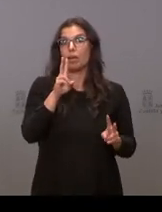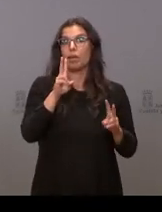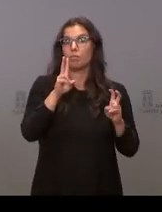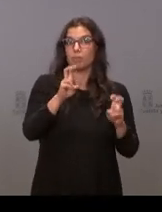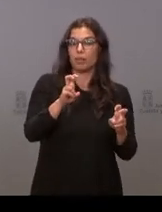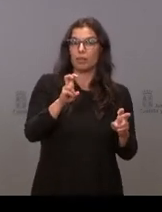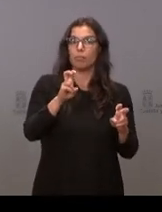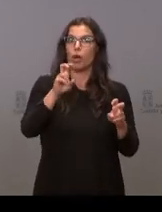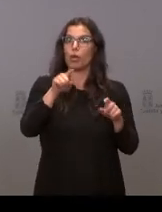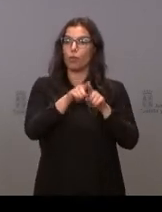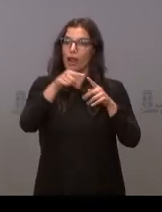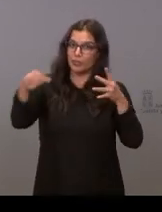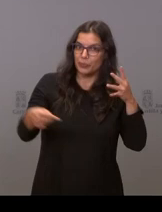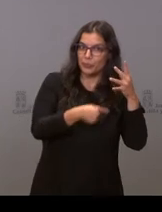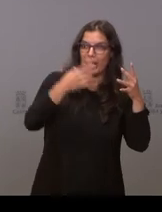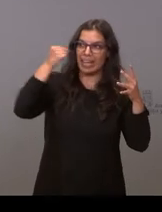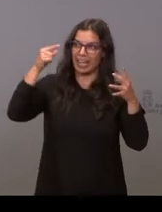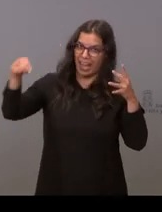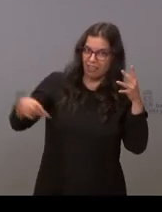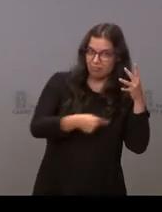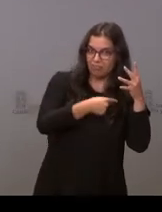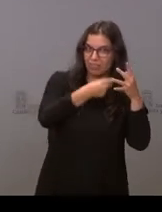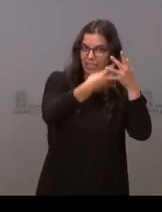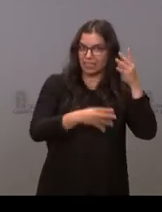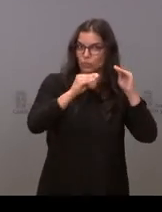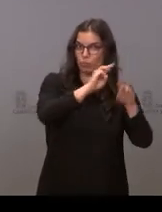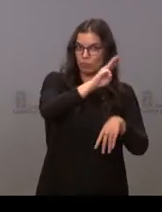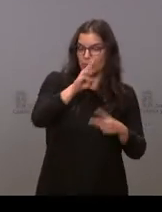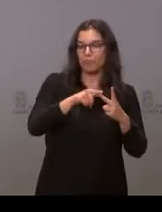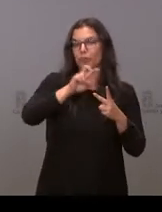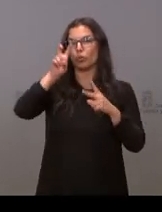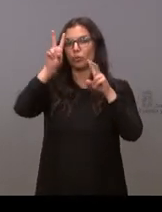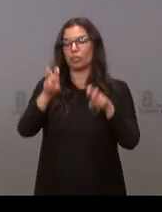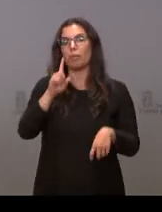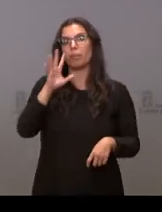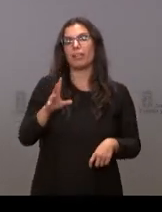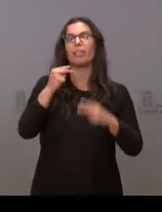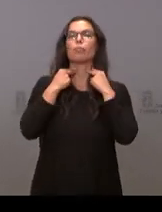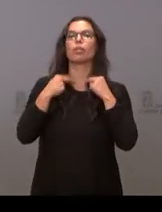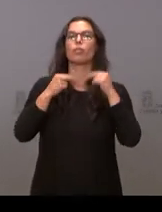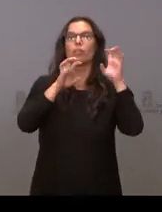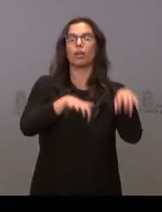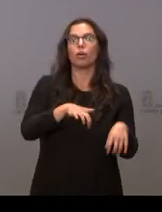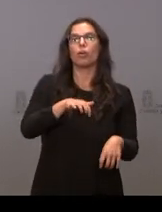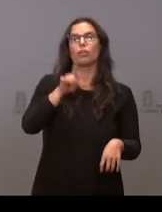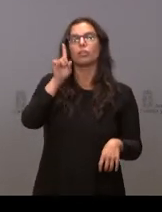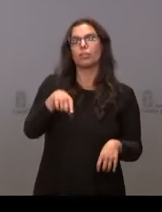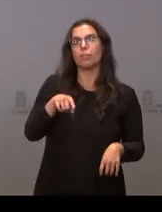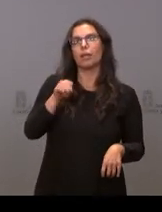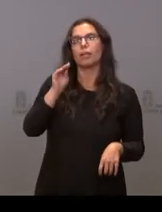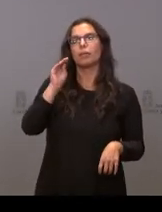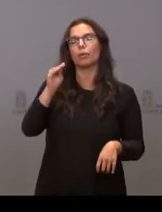a francisco y gea y luego preguntarle por otro asunto y es que al parecer el presidente de la diputación de león le preguntó el otro día en su visita a sagún